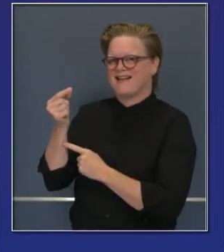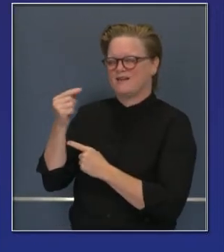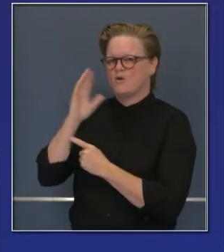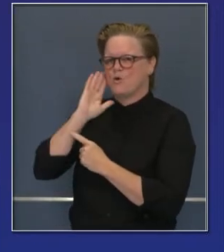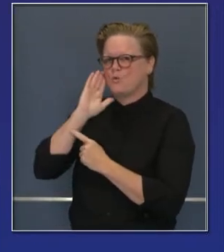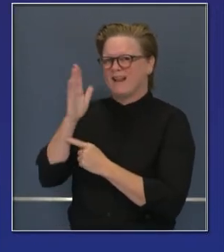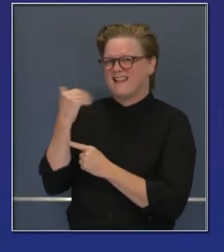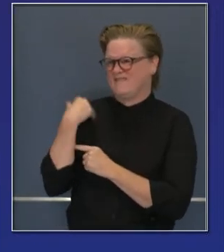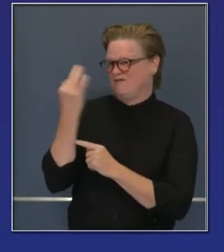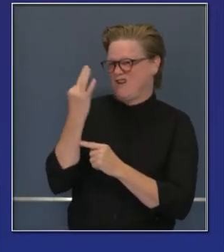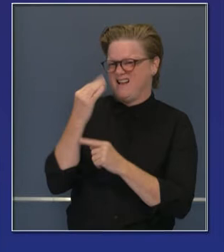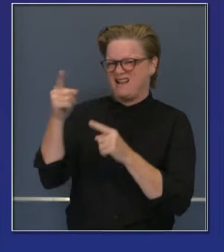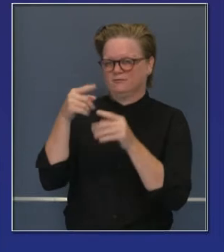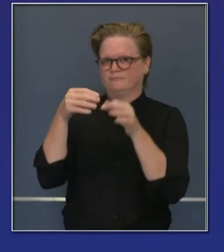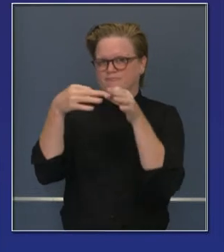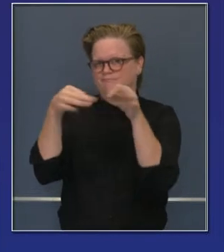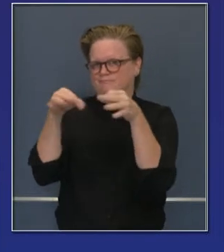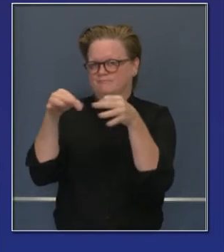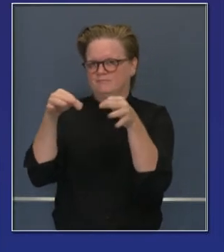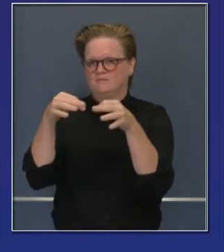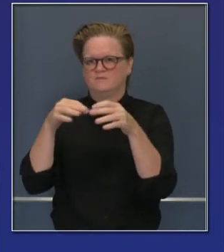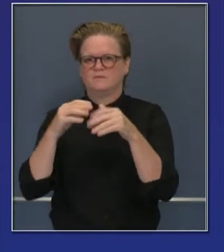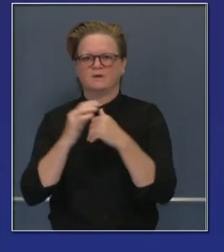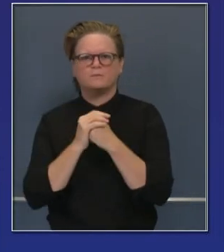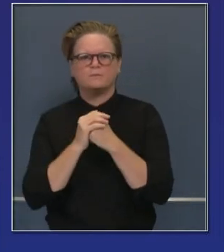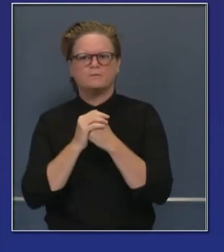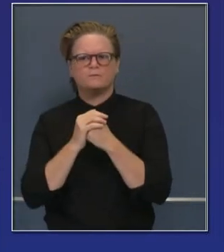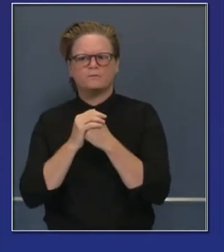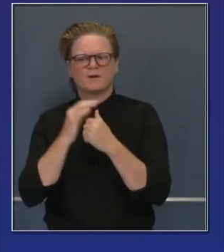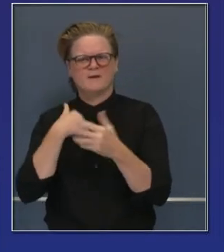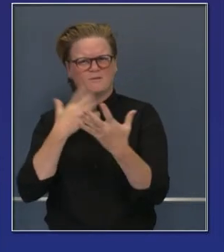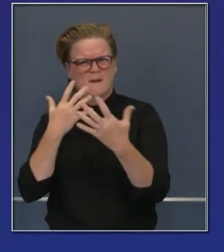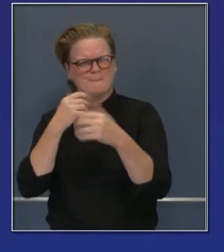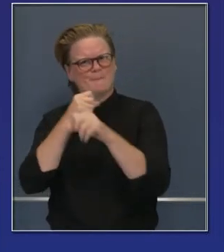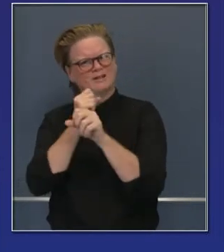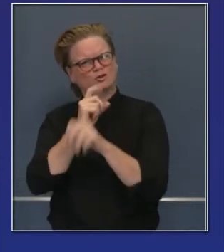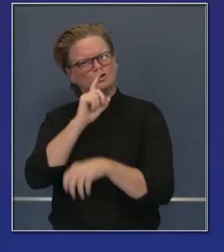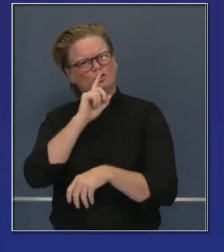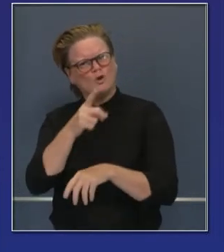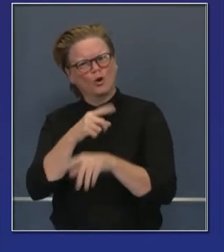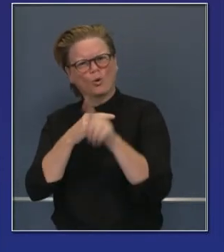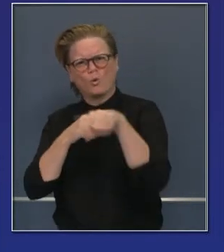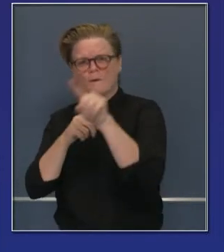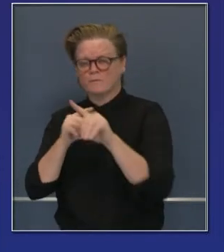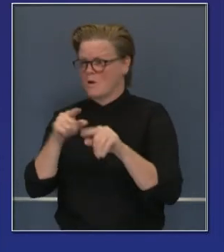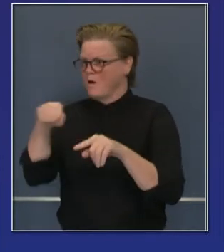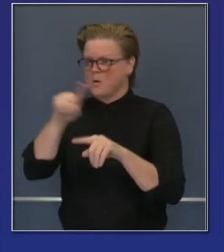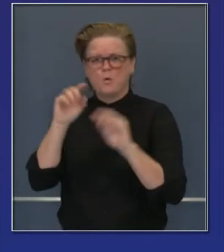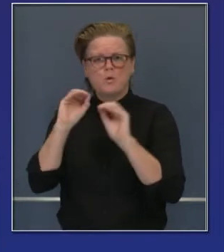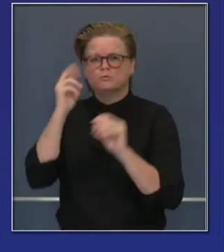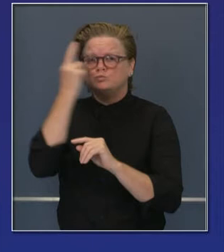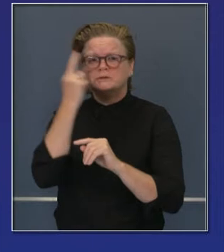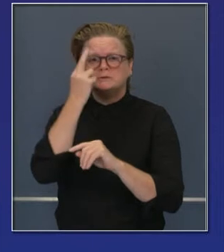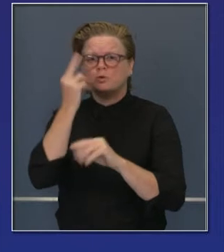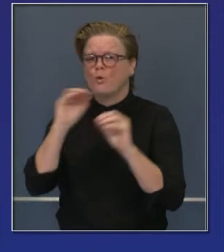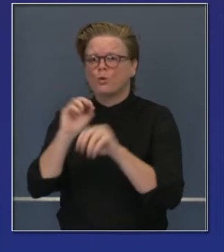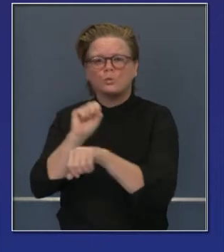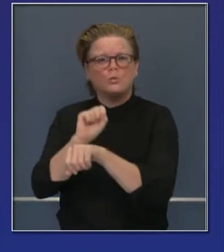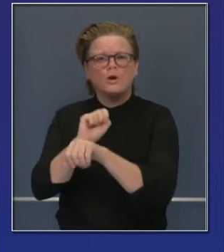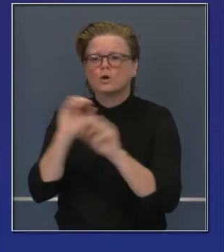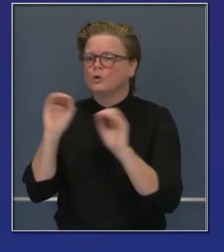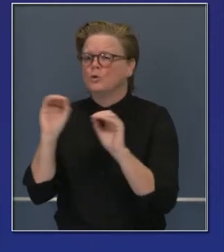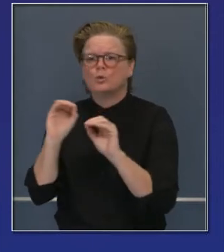que queremos limitar no actividades esenciales más allá de las 10 de la noche. Y el propósito de esto es